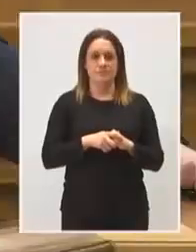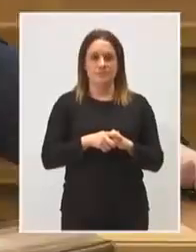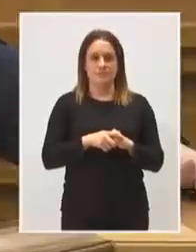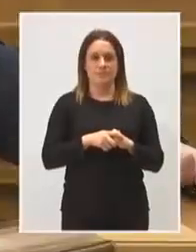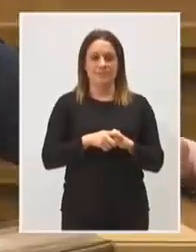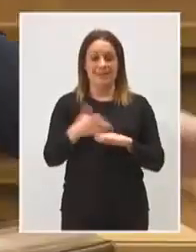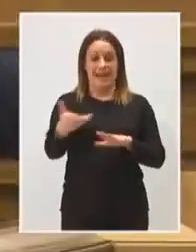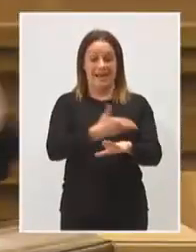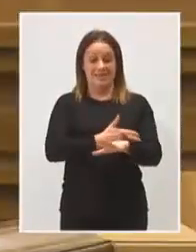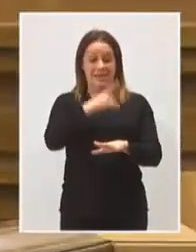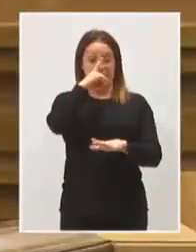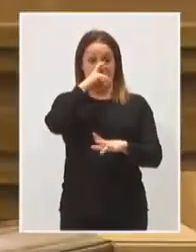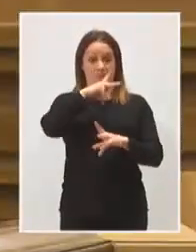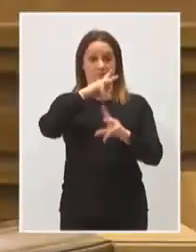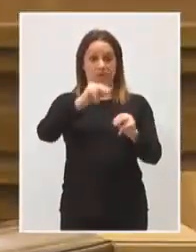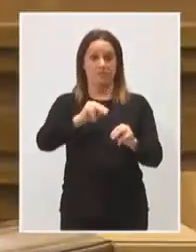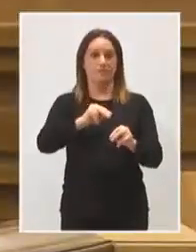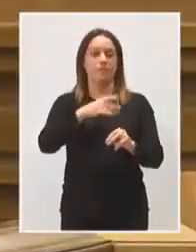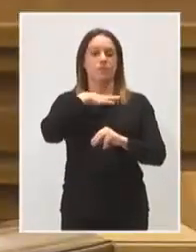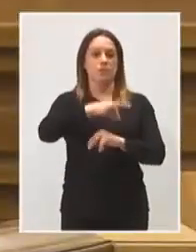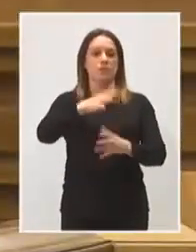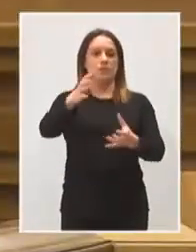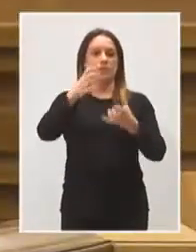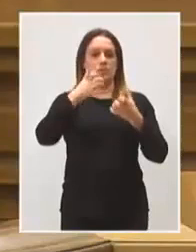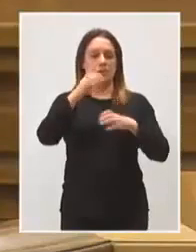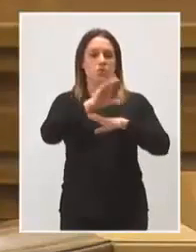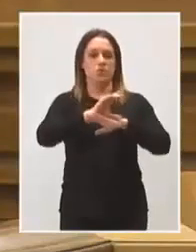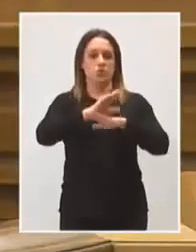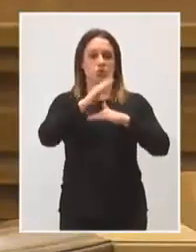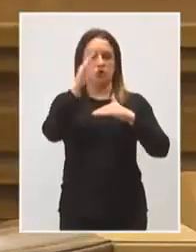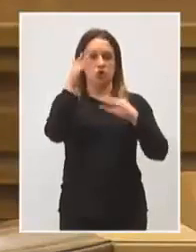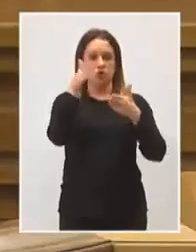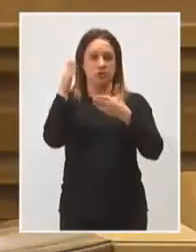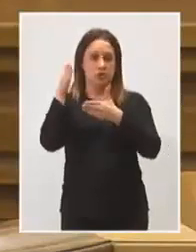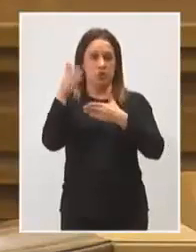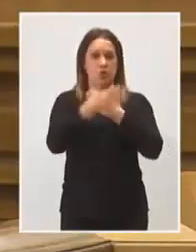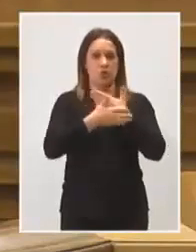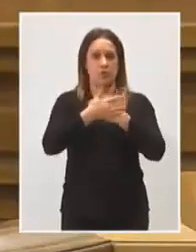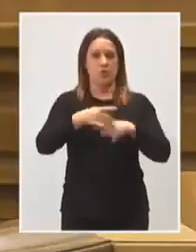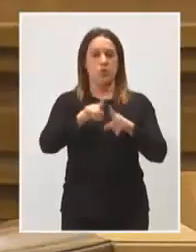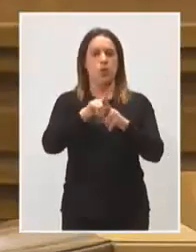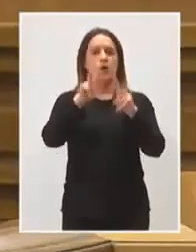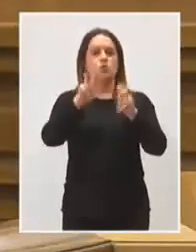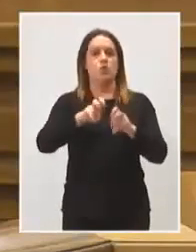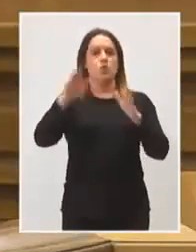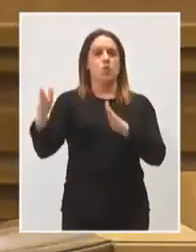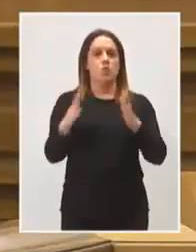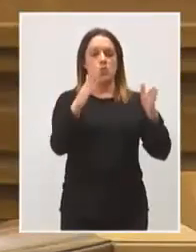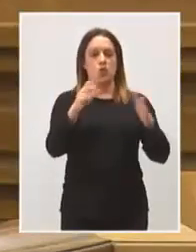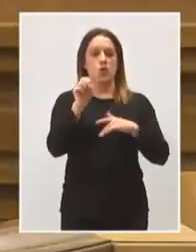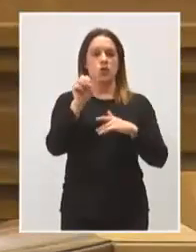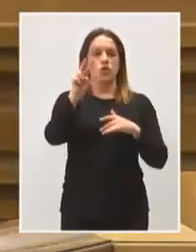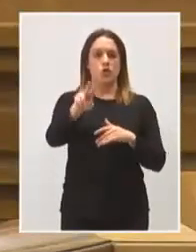Antes de fin de año vamos a poder aprobar en el Consejo de Gobierno un nuevo bloque de inversión con 12 nuevas